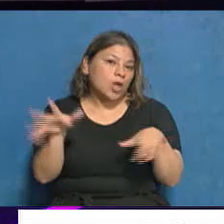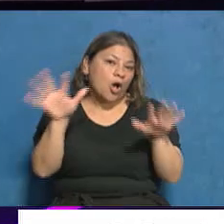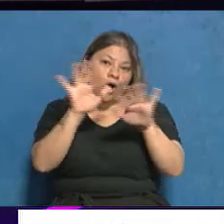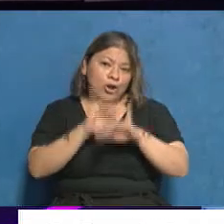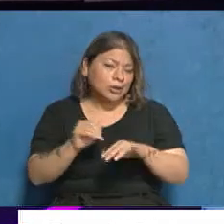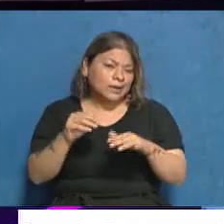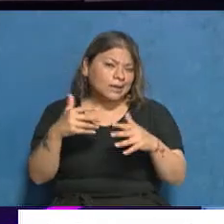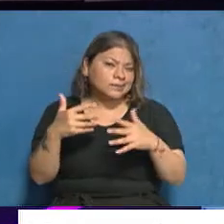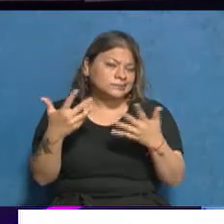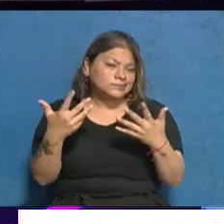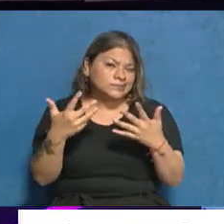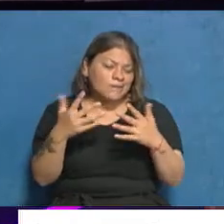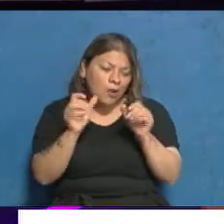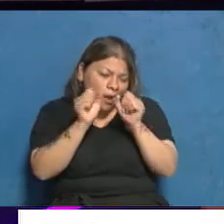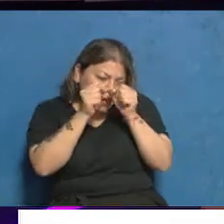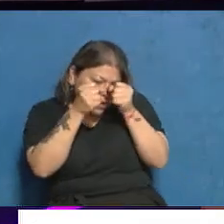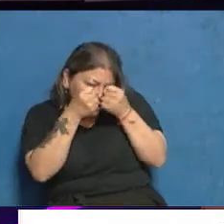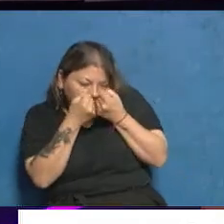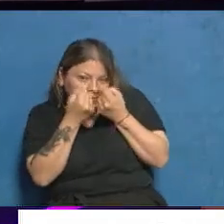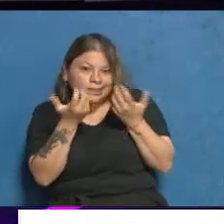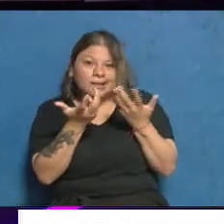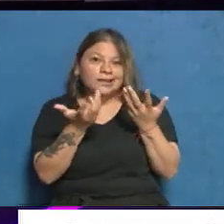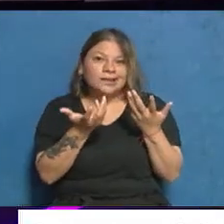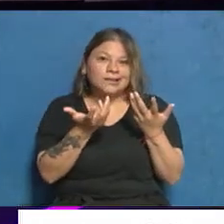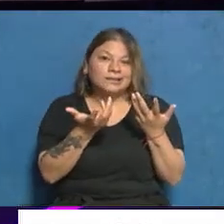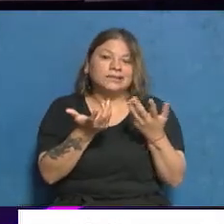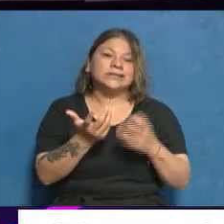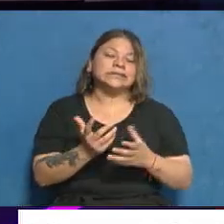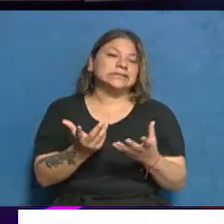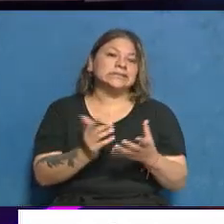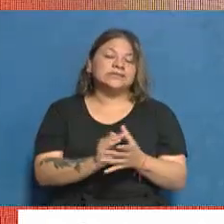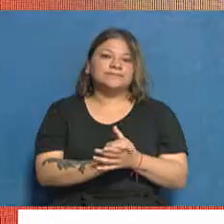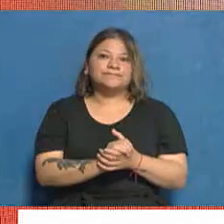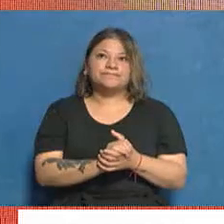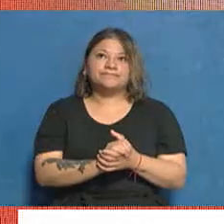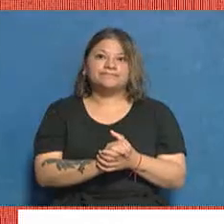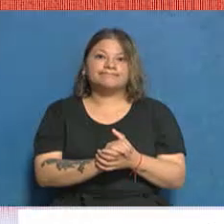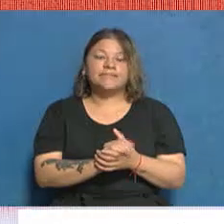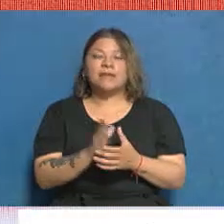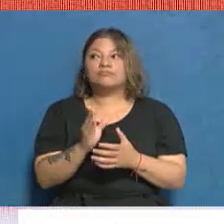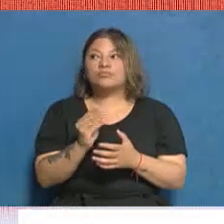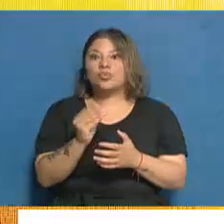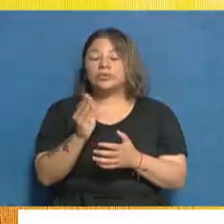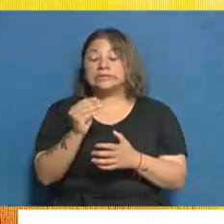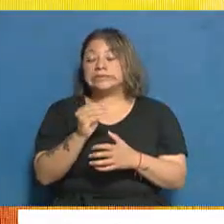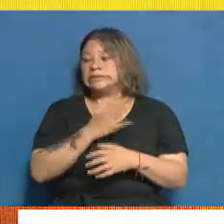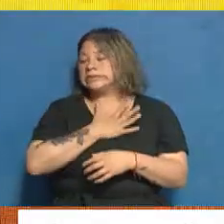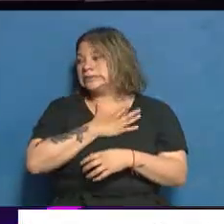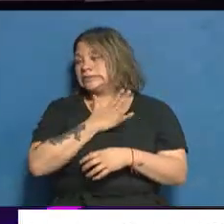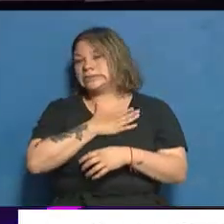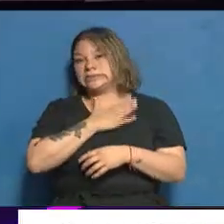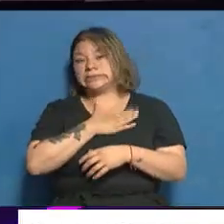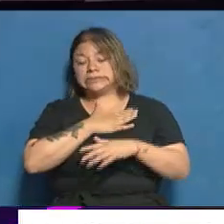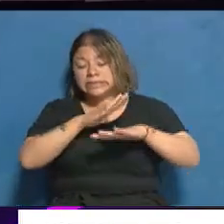sombras en la clandestinidad y que configura muchas veces el horror de